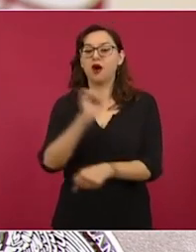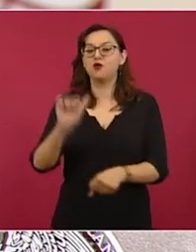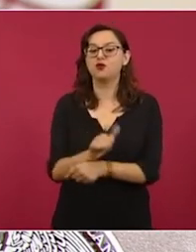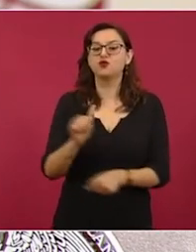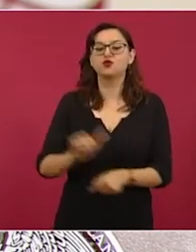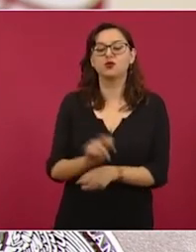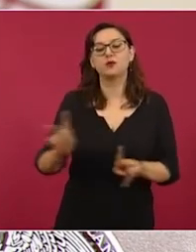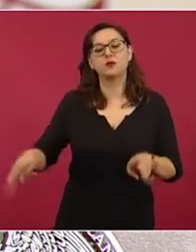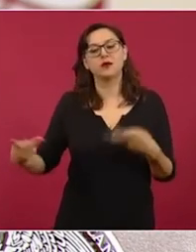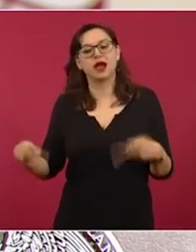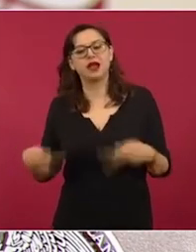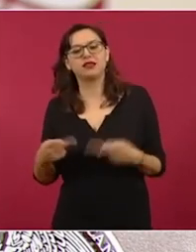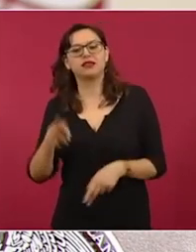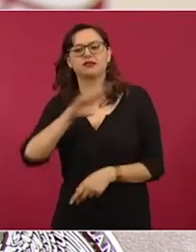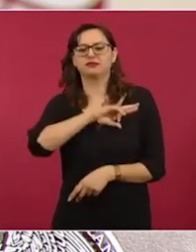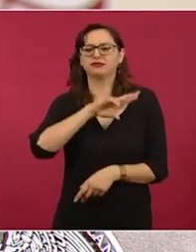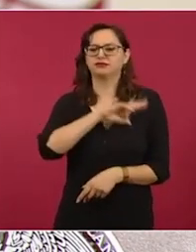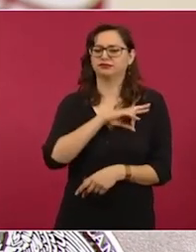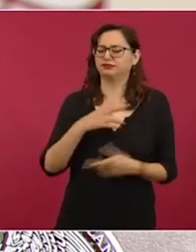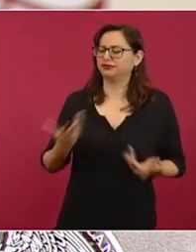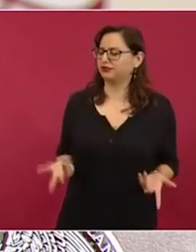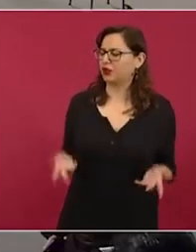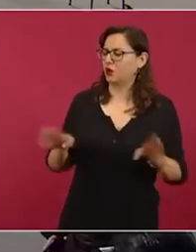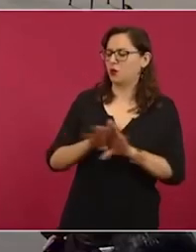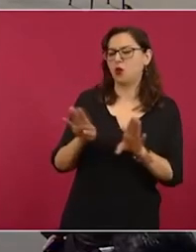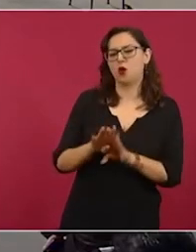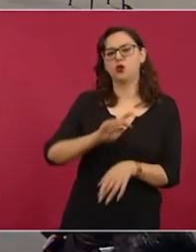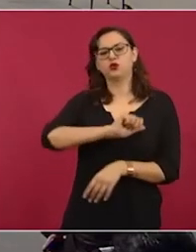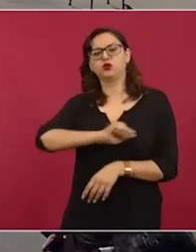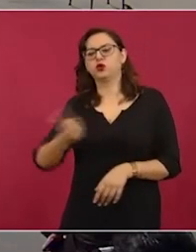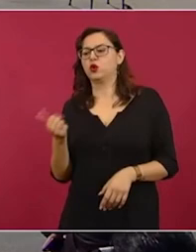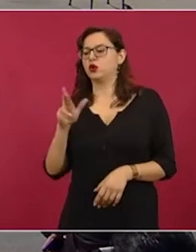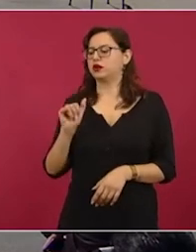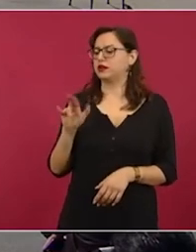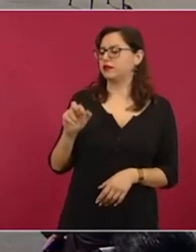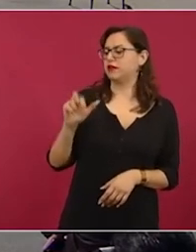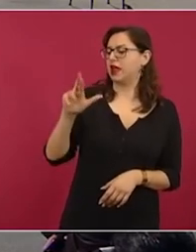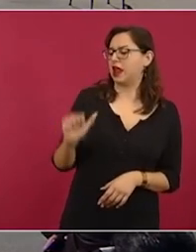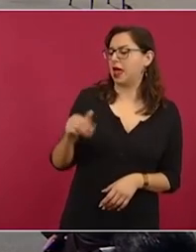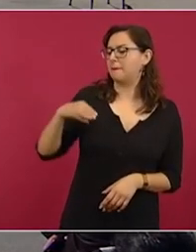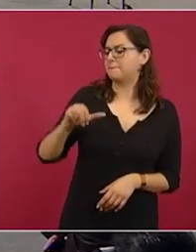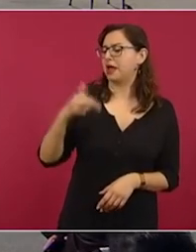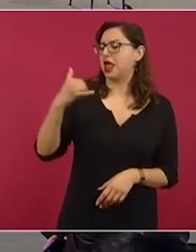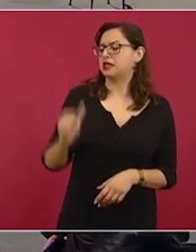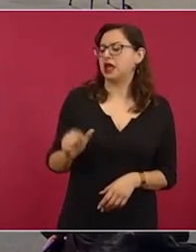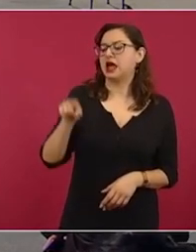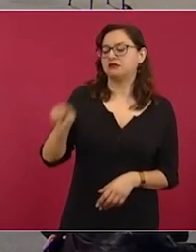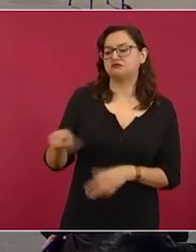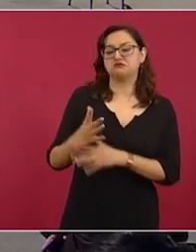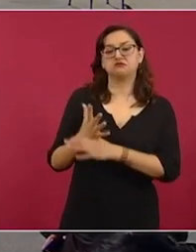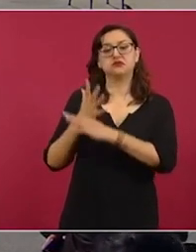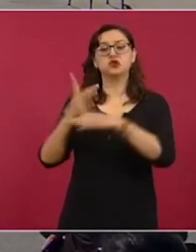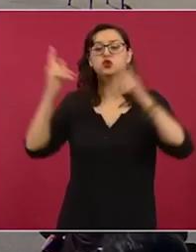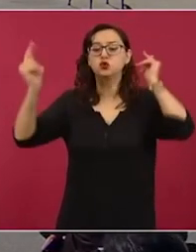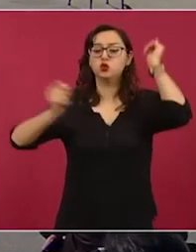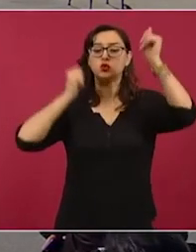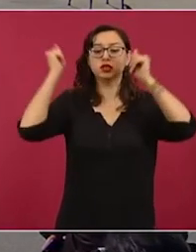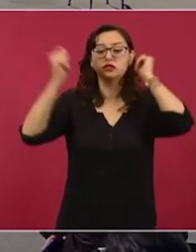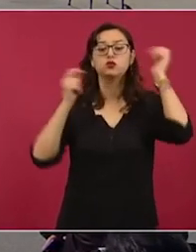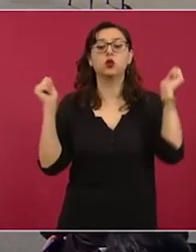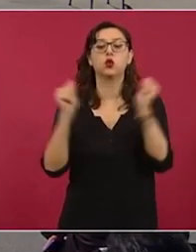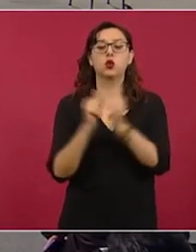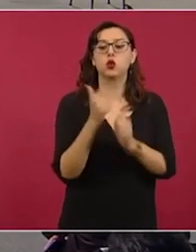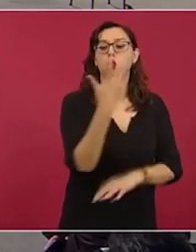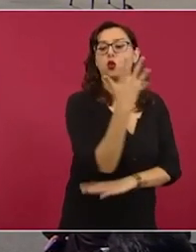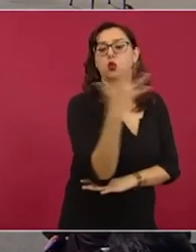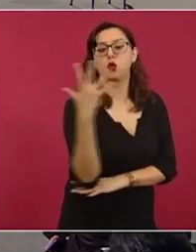Riviera Maya Sostenible, cuyo objetivo, dice, es promover el turismo sostenible. Pero sus aliados estratégicos